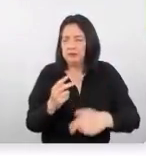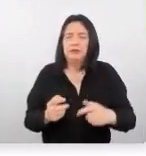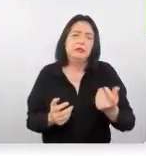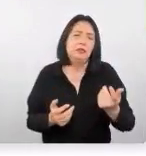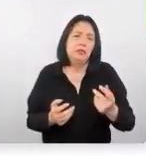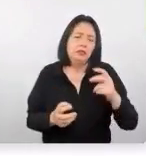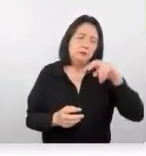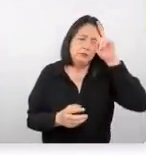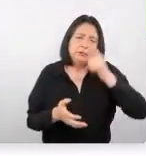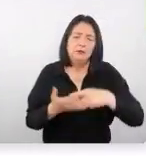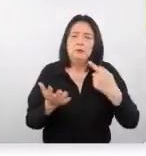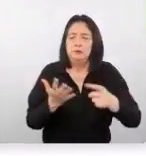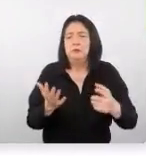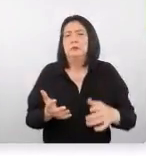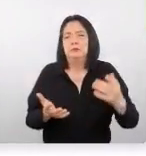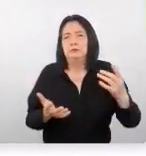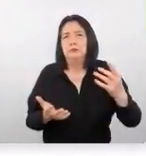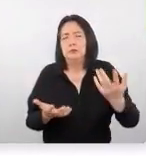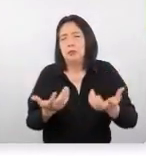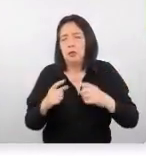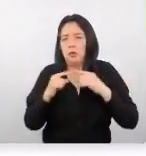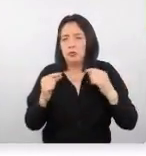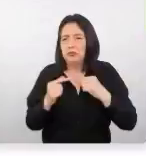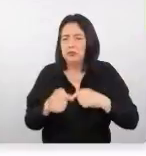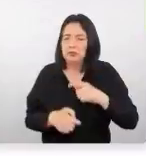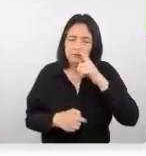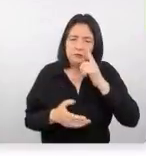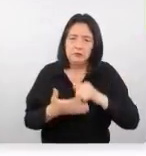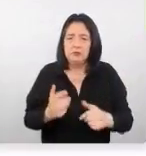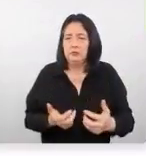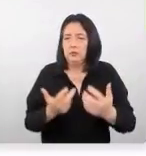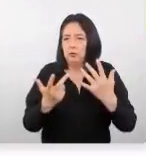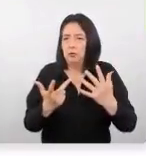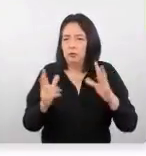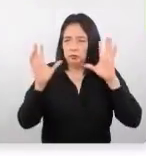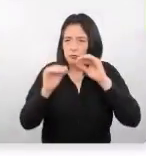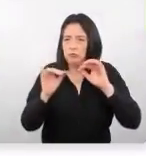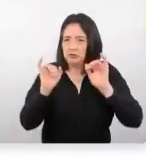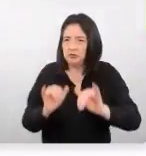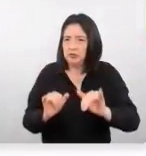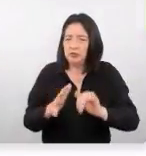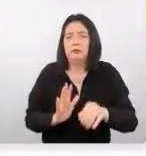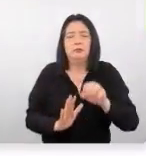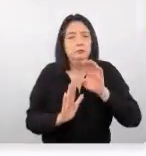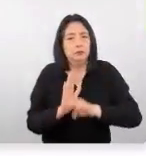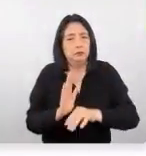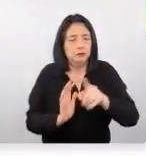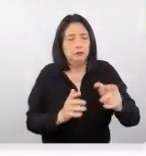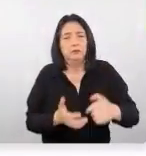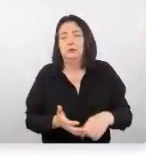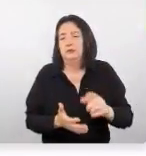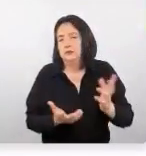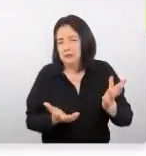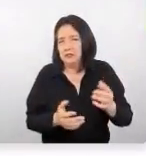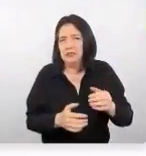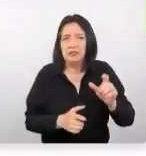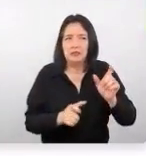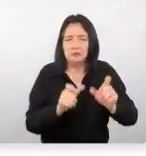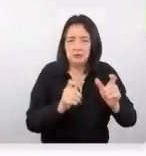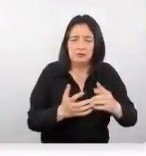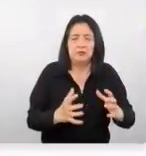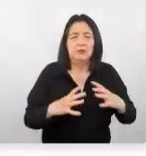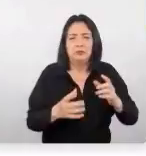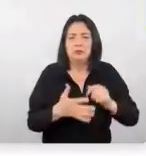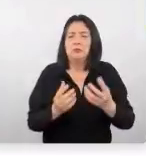nuevamente en hoteles de alta categoría se queda ocho noches que es menos que el vacacionista promedio pero eso se debe a que